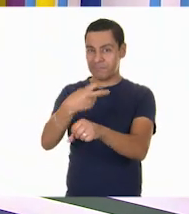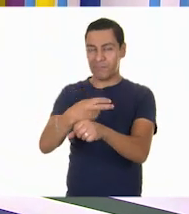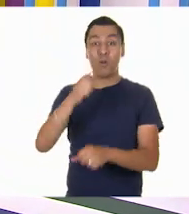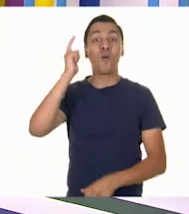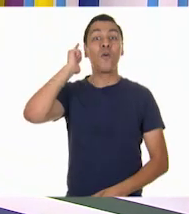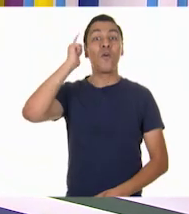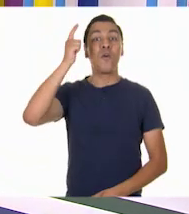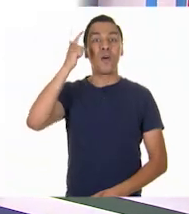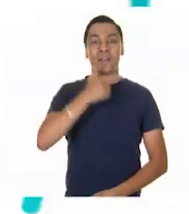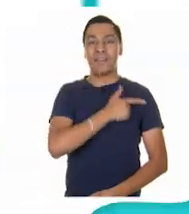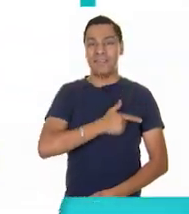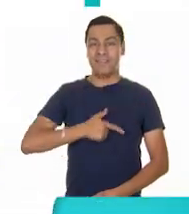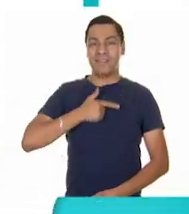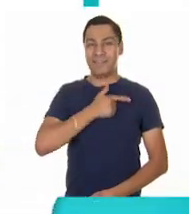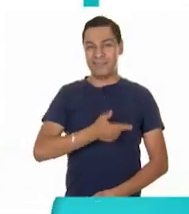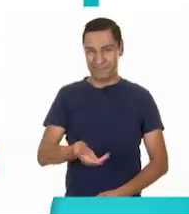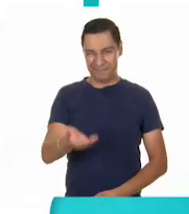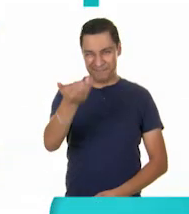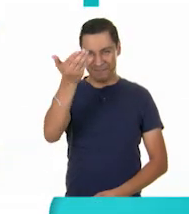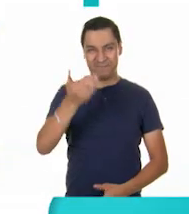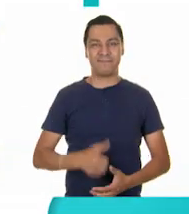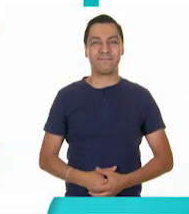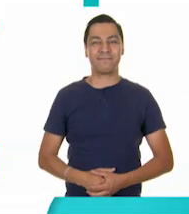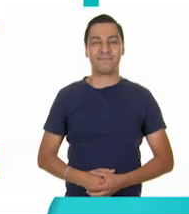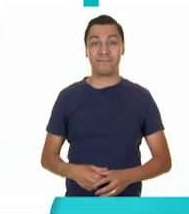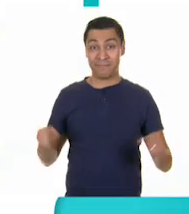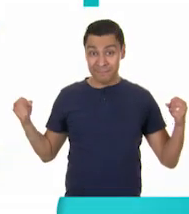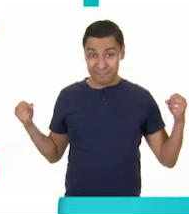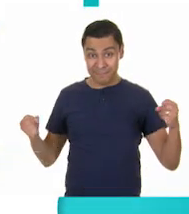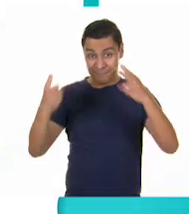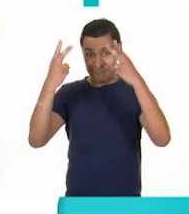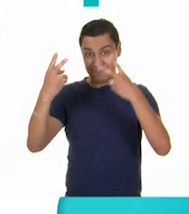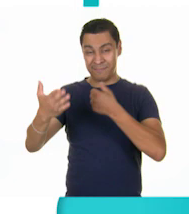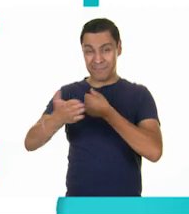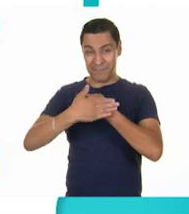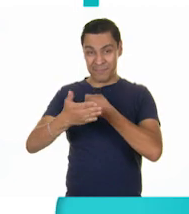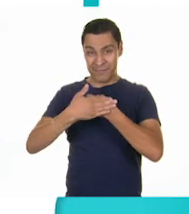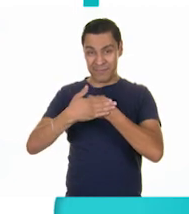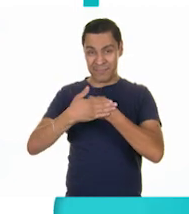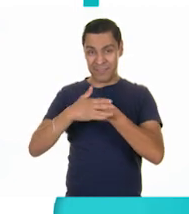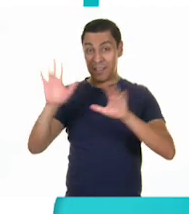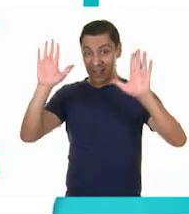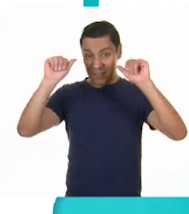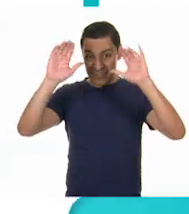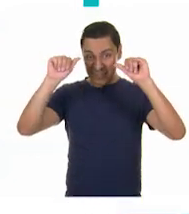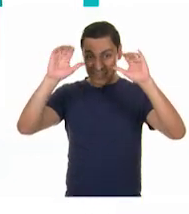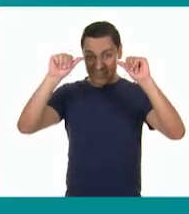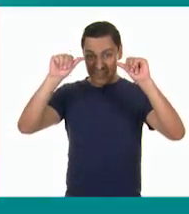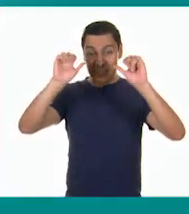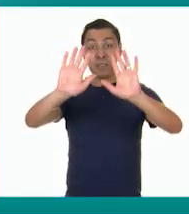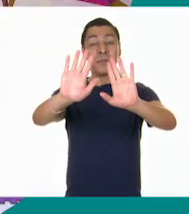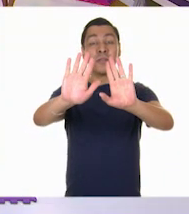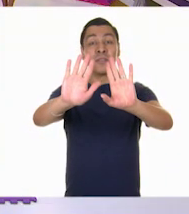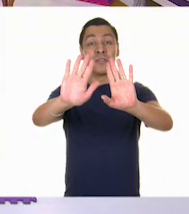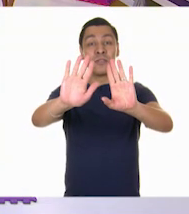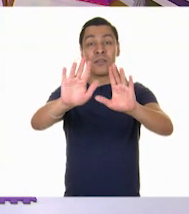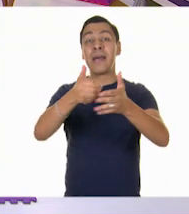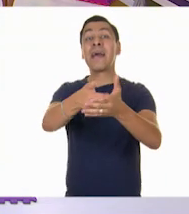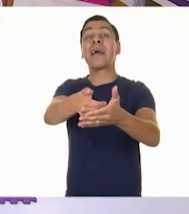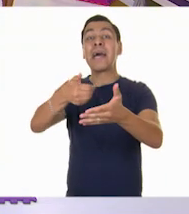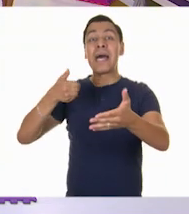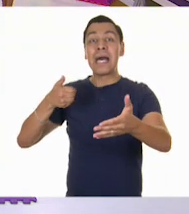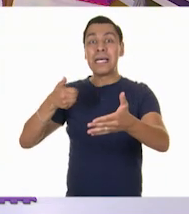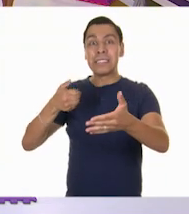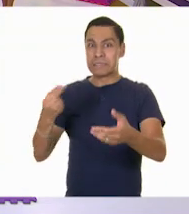Espero que lo hayas disfrutado tanto como nosotros. ¡Nos vemos la próxima! ¡Adiós! ¡Ah, no, no, no! Pero antes